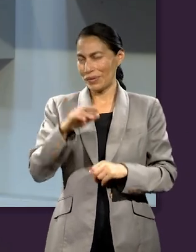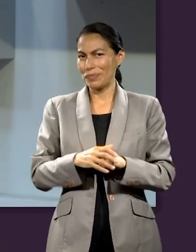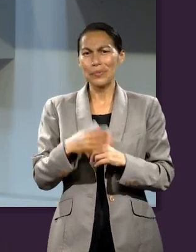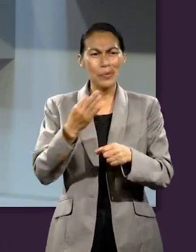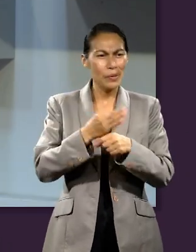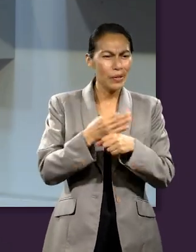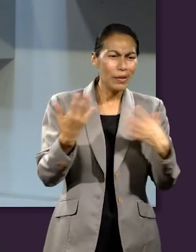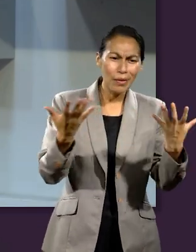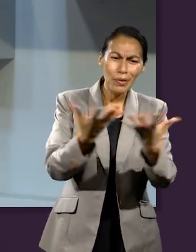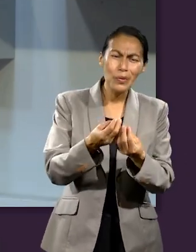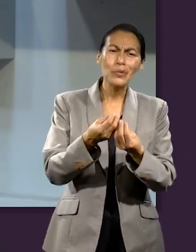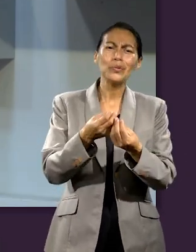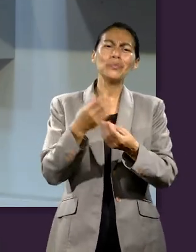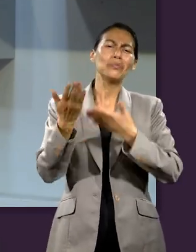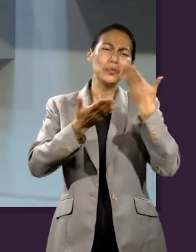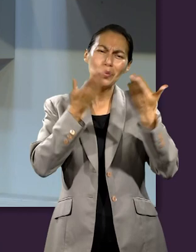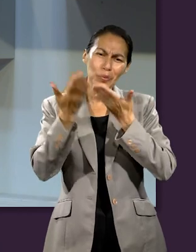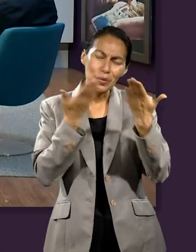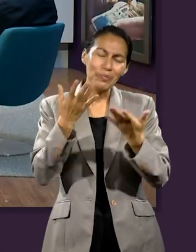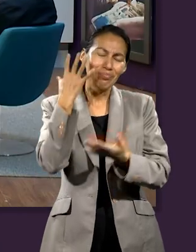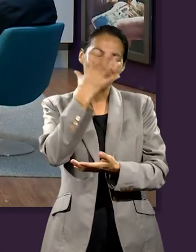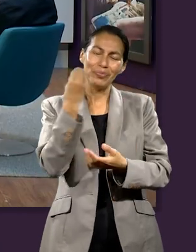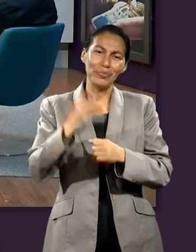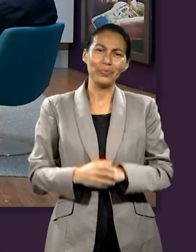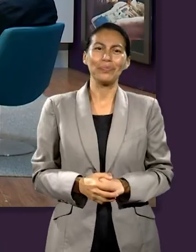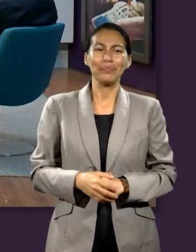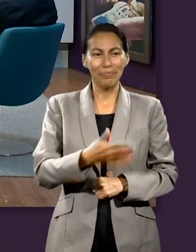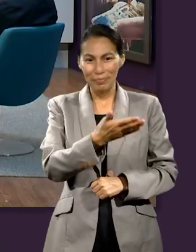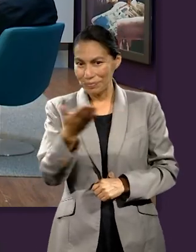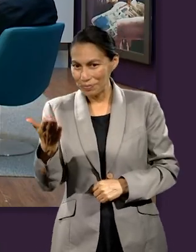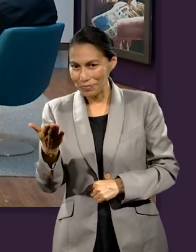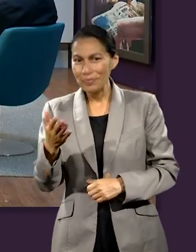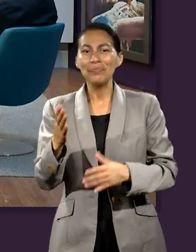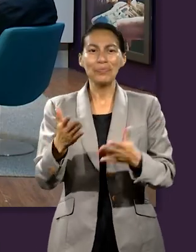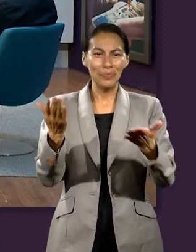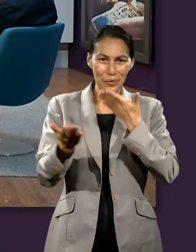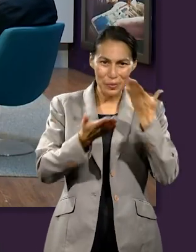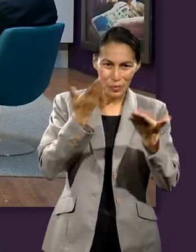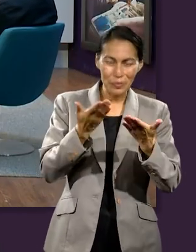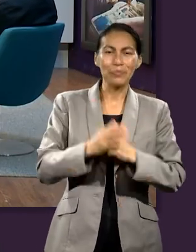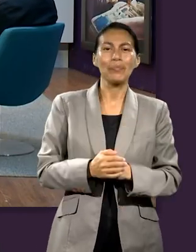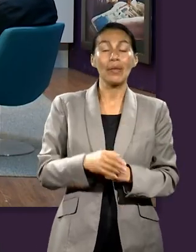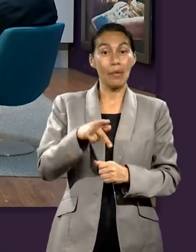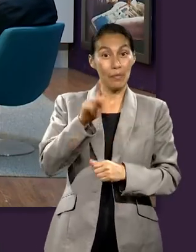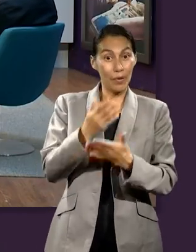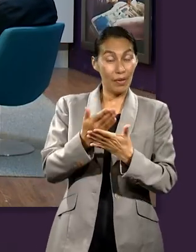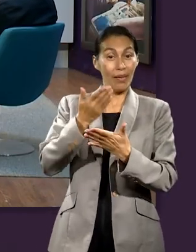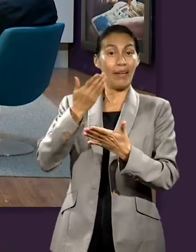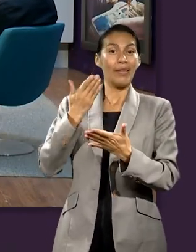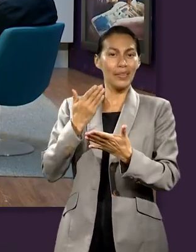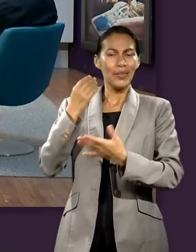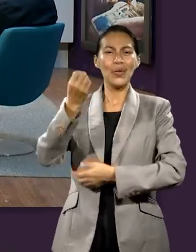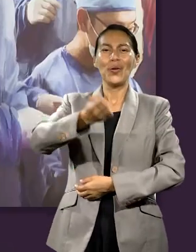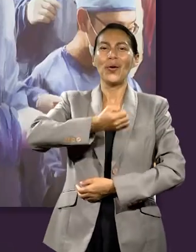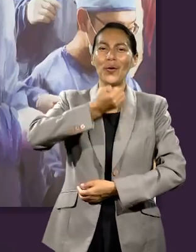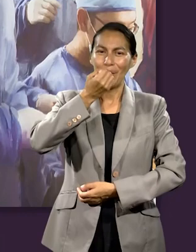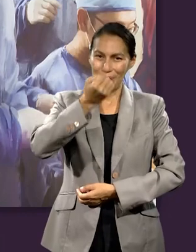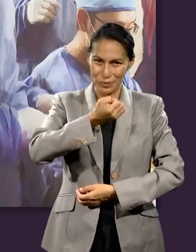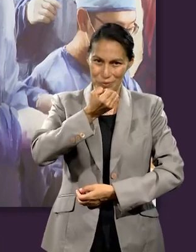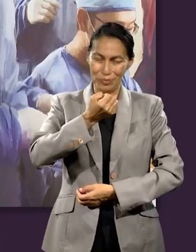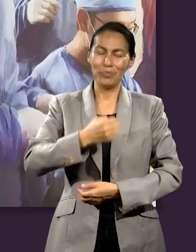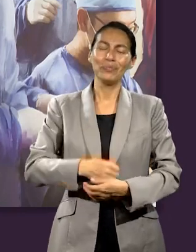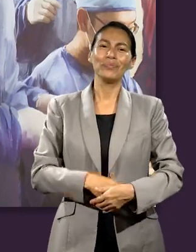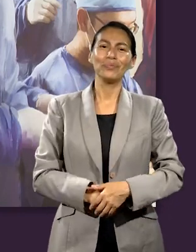para Jesús. Muchachos, vamos a entrar en materia. Pero antes de eso, vamos a tener una oración. Sí, claro.